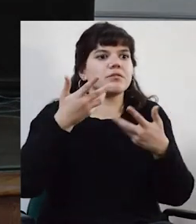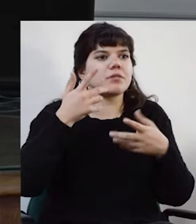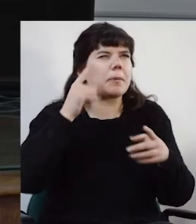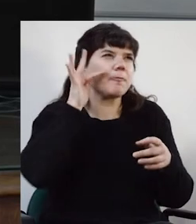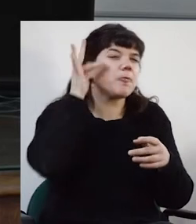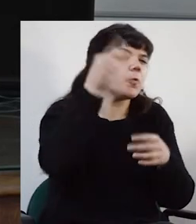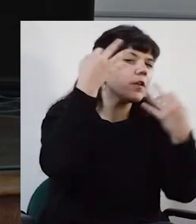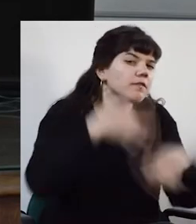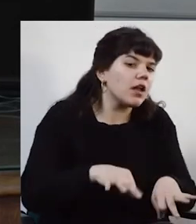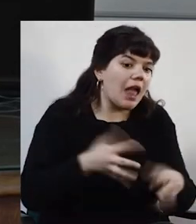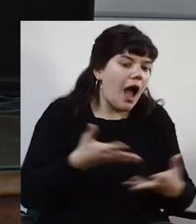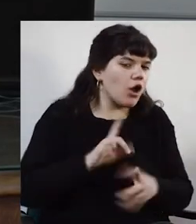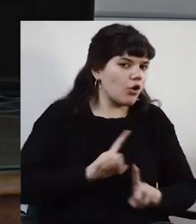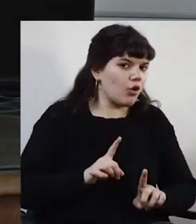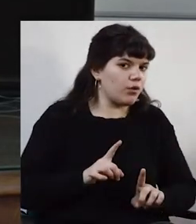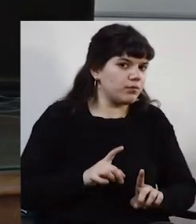de lo inmediato.